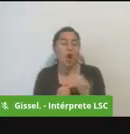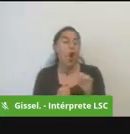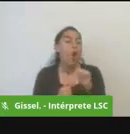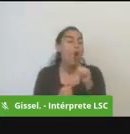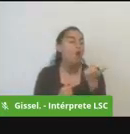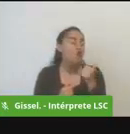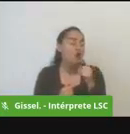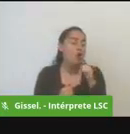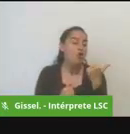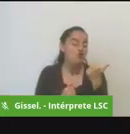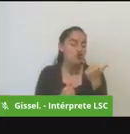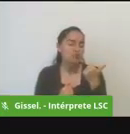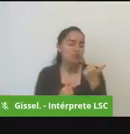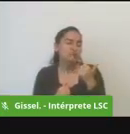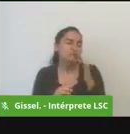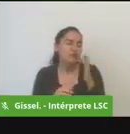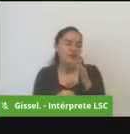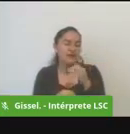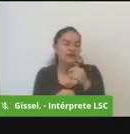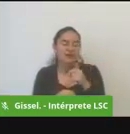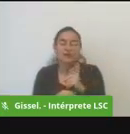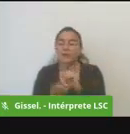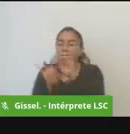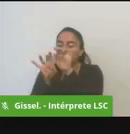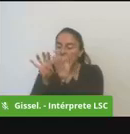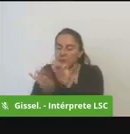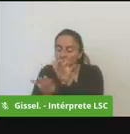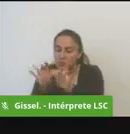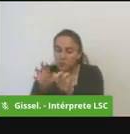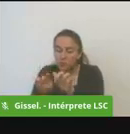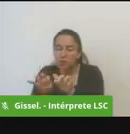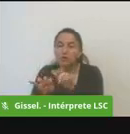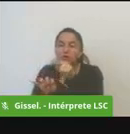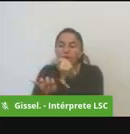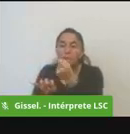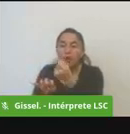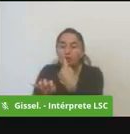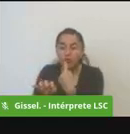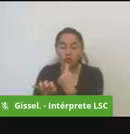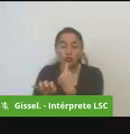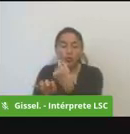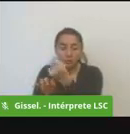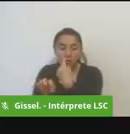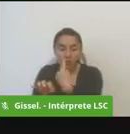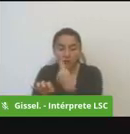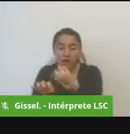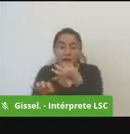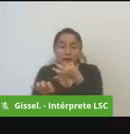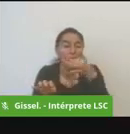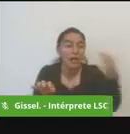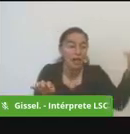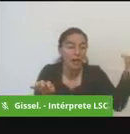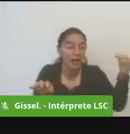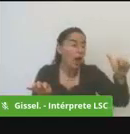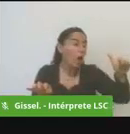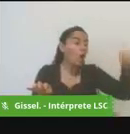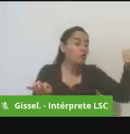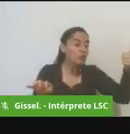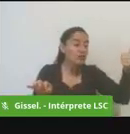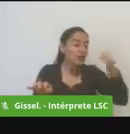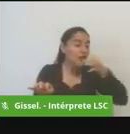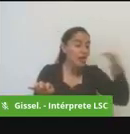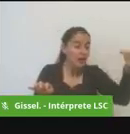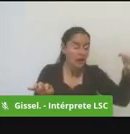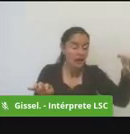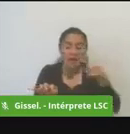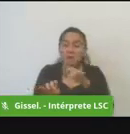en ese sentido si usted que ustedes nos pueden responder sí o no o simplemente no informarnos lo ideal es que nos digan si